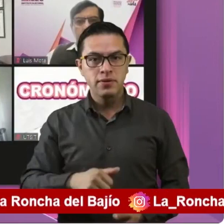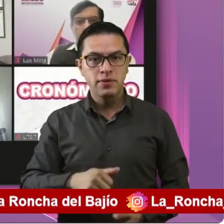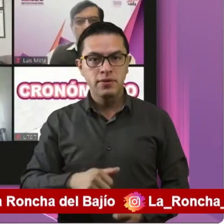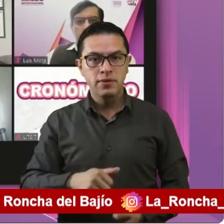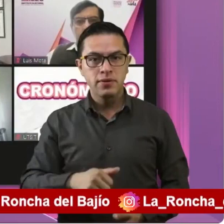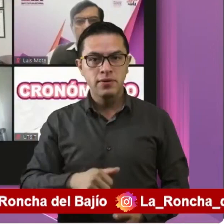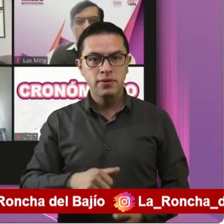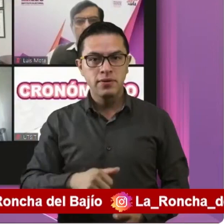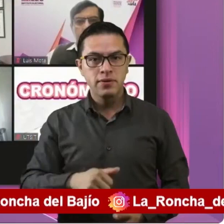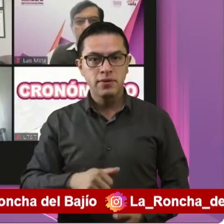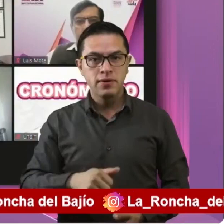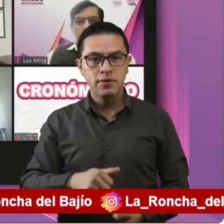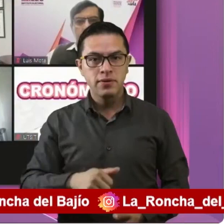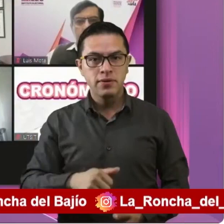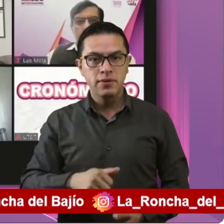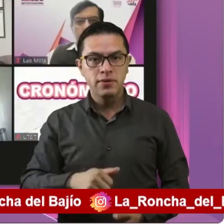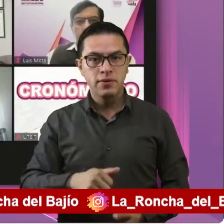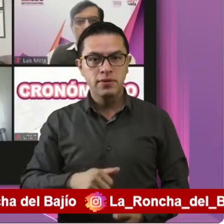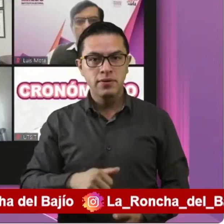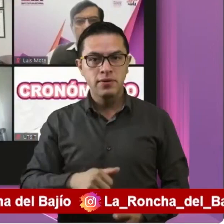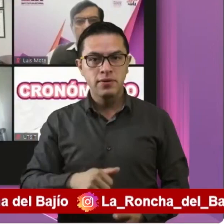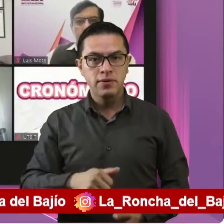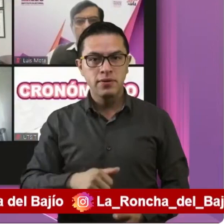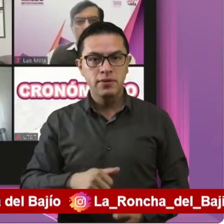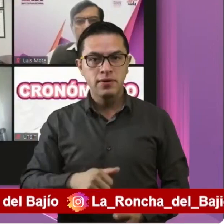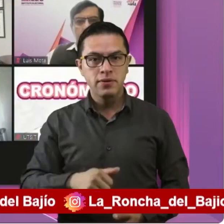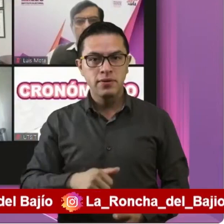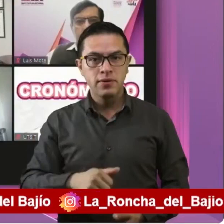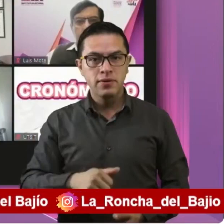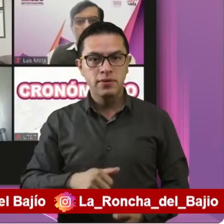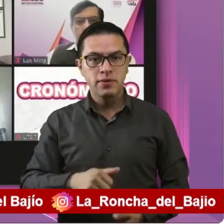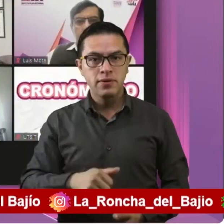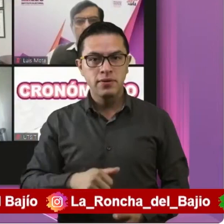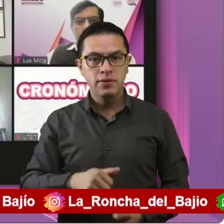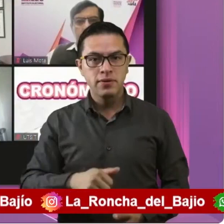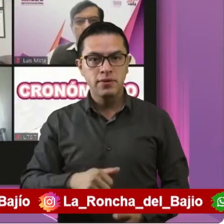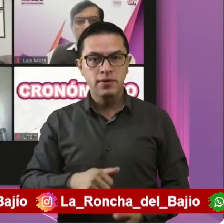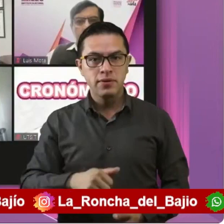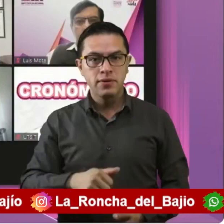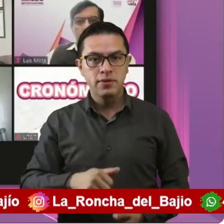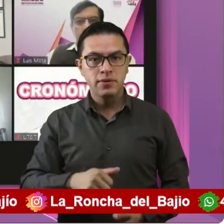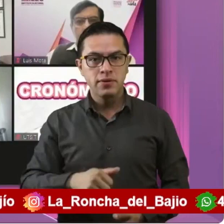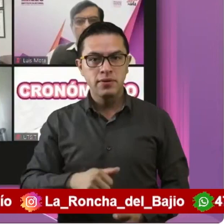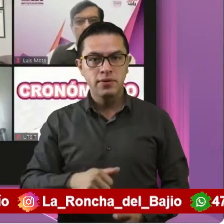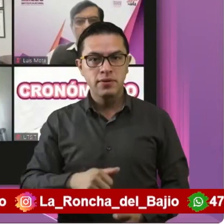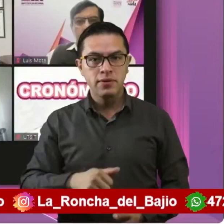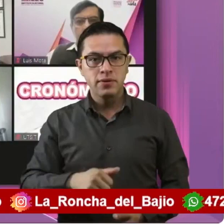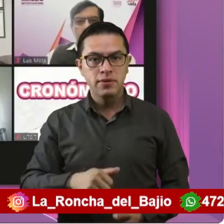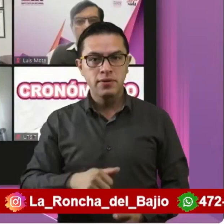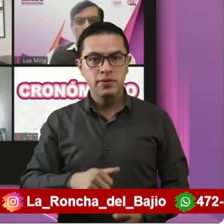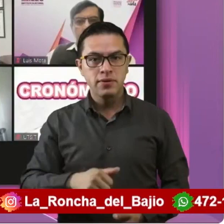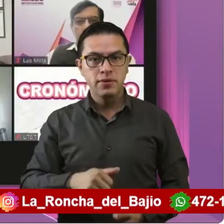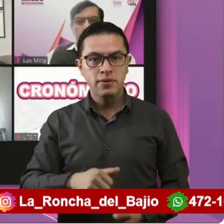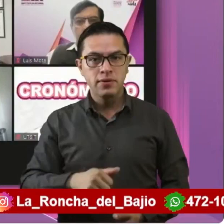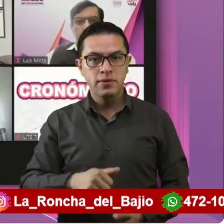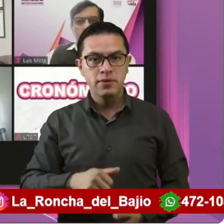los Municipios de Guanajuato. Las condiciones generales del Instituto y el Estatuto del Servicio Profesional Electoral Nacional del Personal de